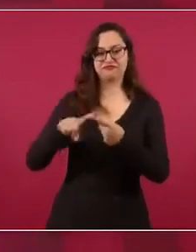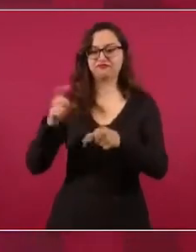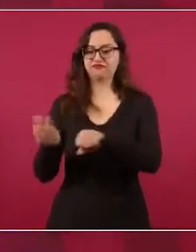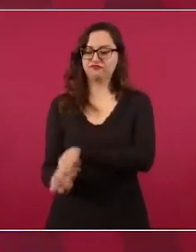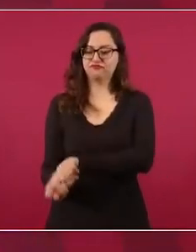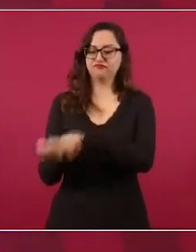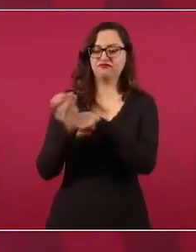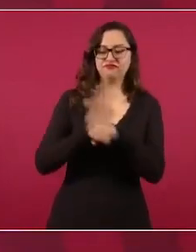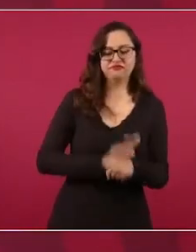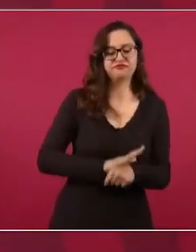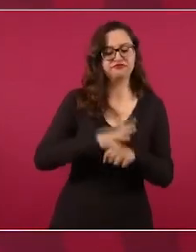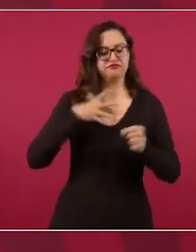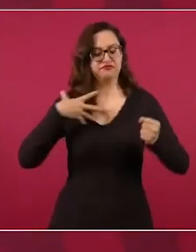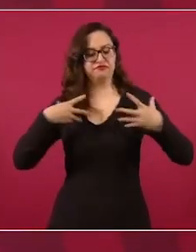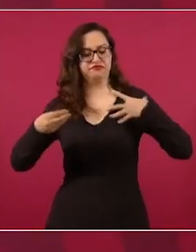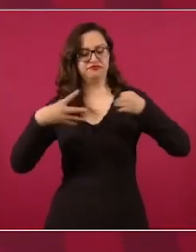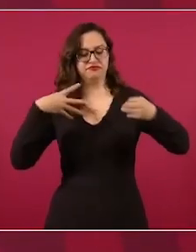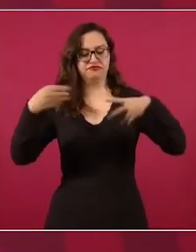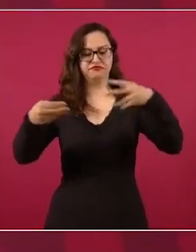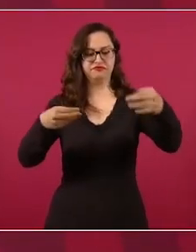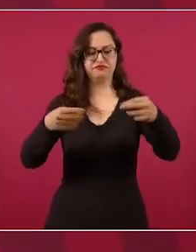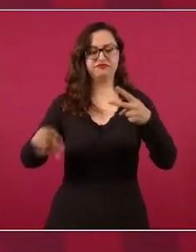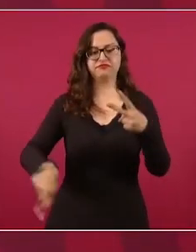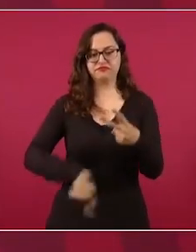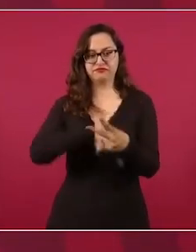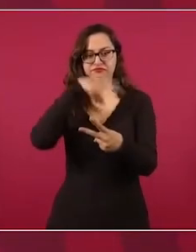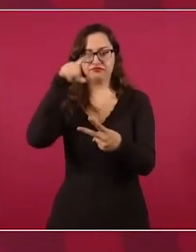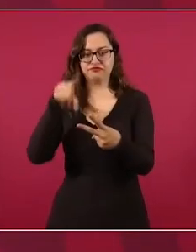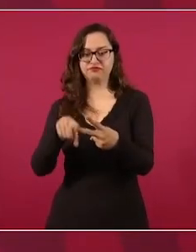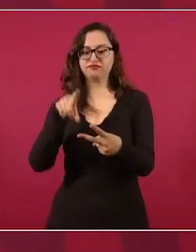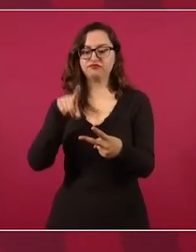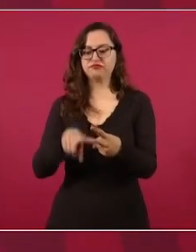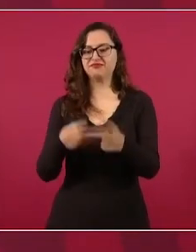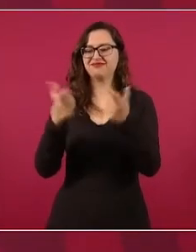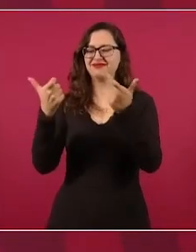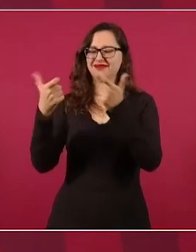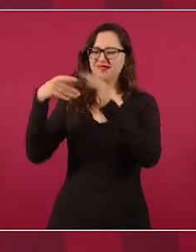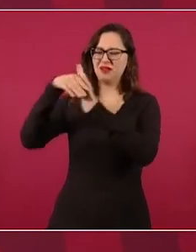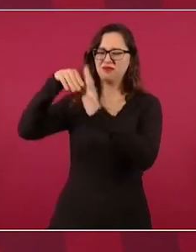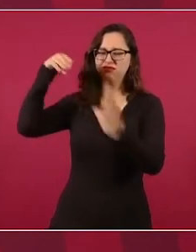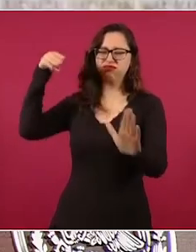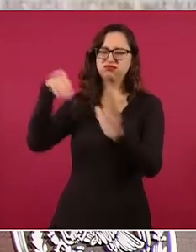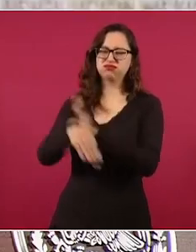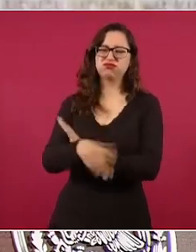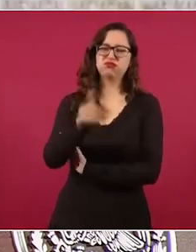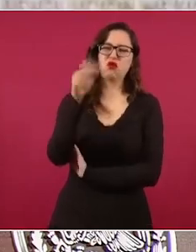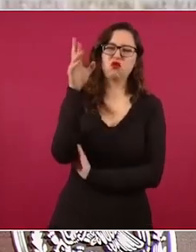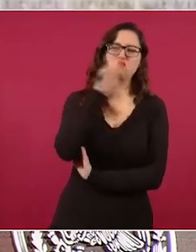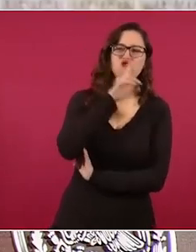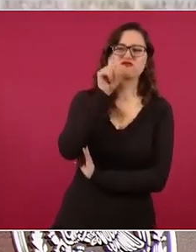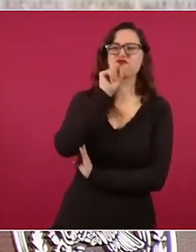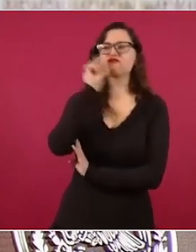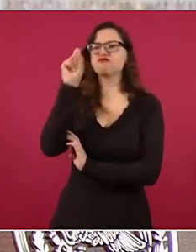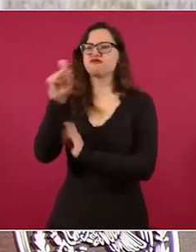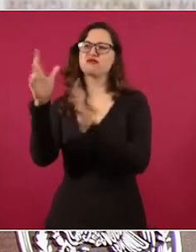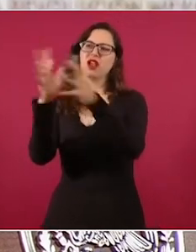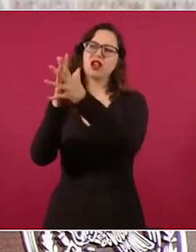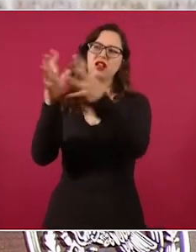crisis que precipitó en la economía la guerra de Rusia y Ucrania.